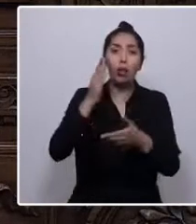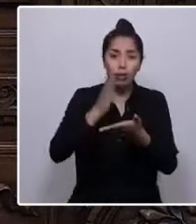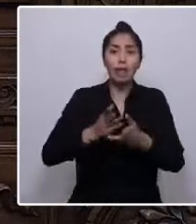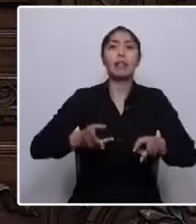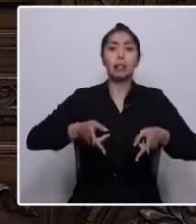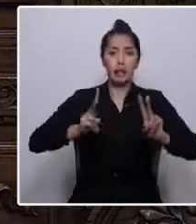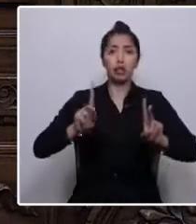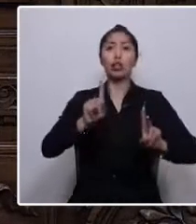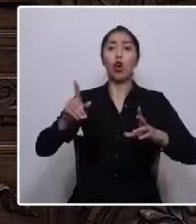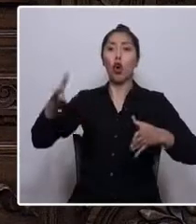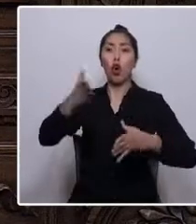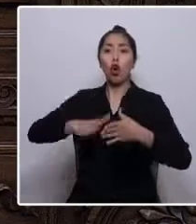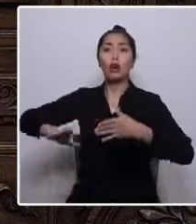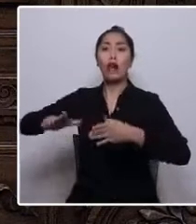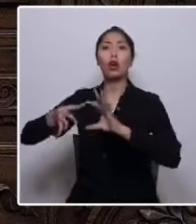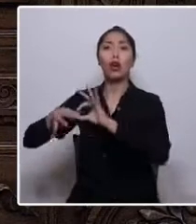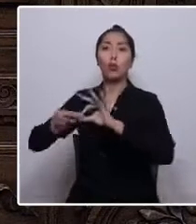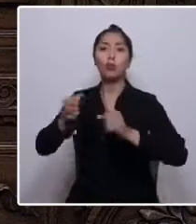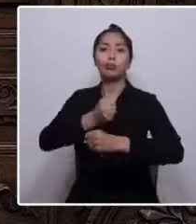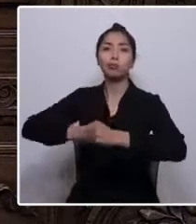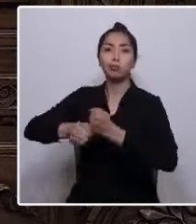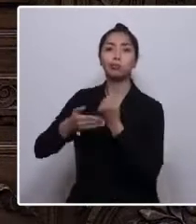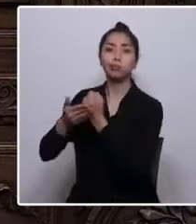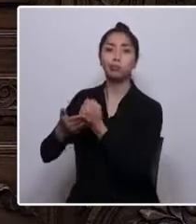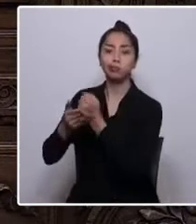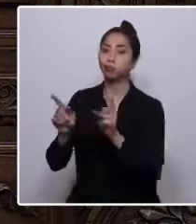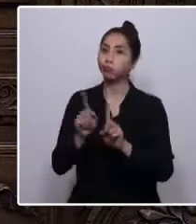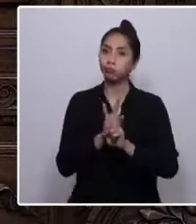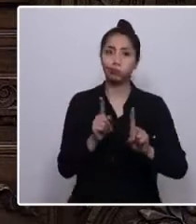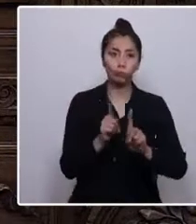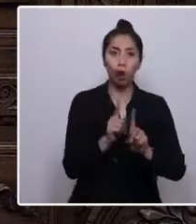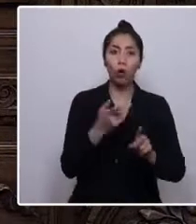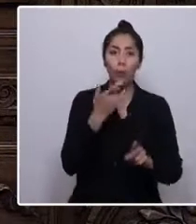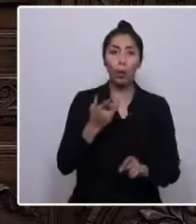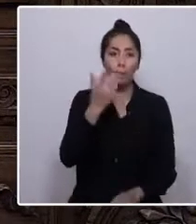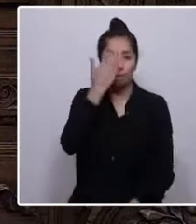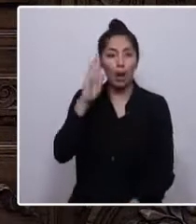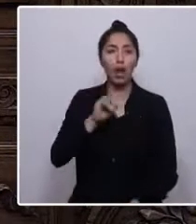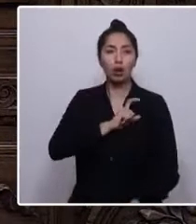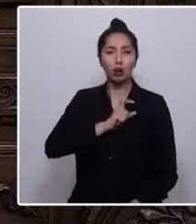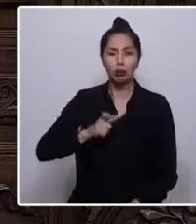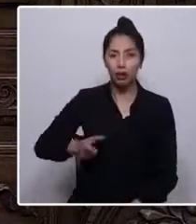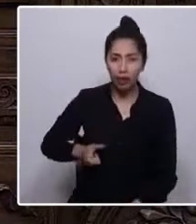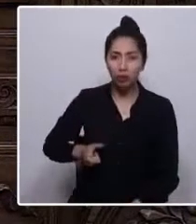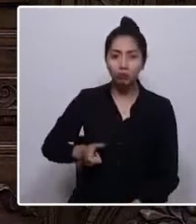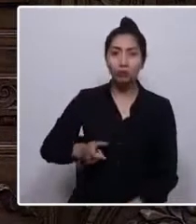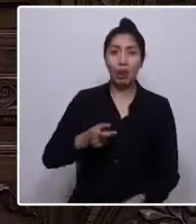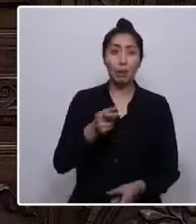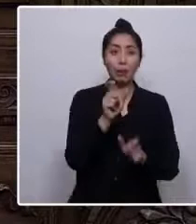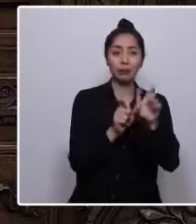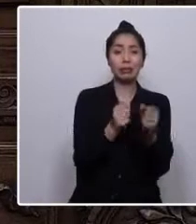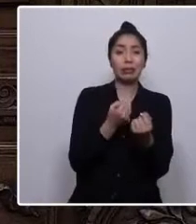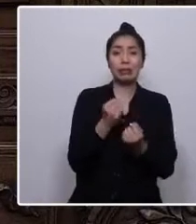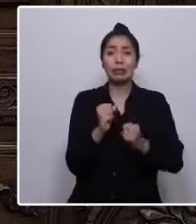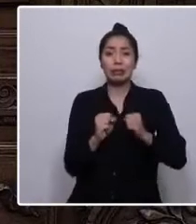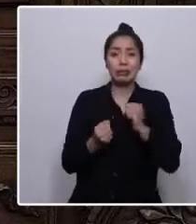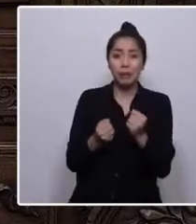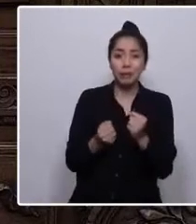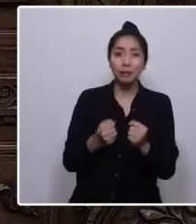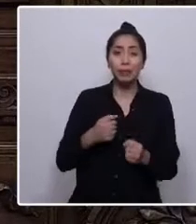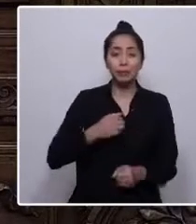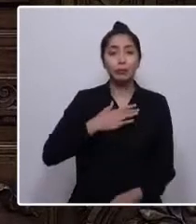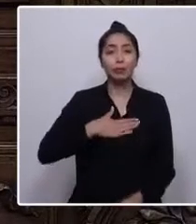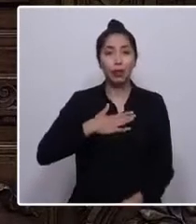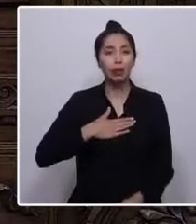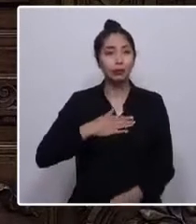cuando una pandemia desestabilice la economía o un mal gobierno quiera lucrar con nuestro miedo y desesperación. Quiero dedicar este discurso